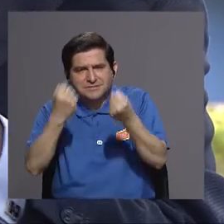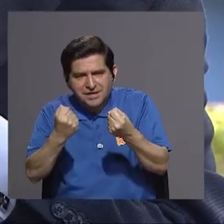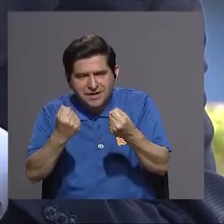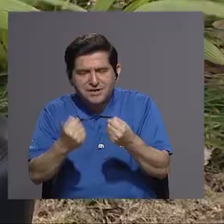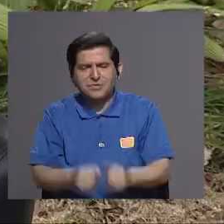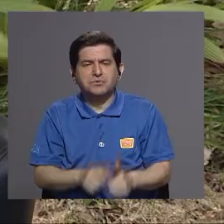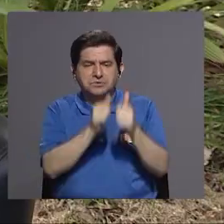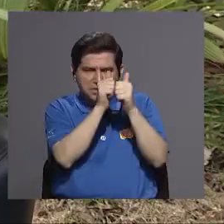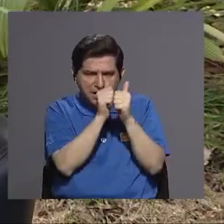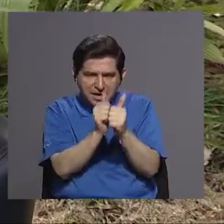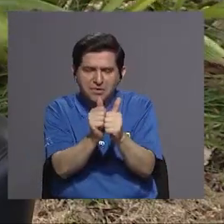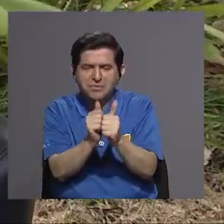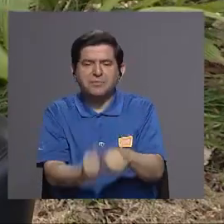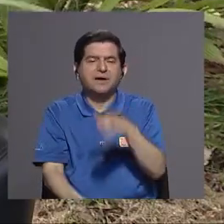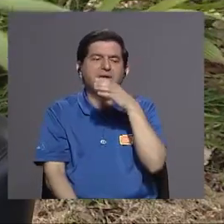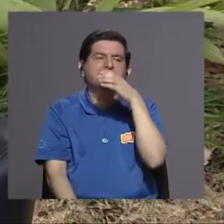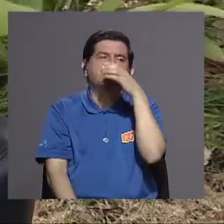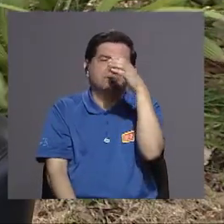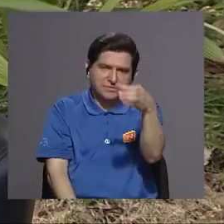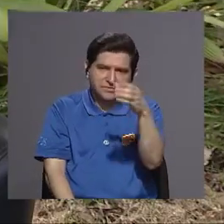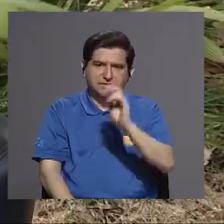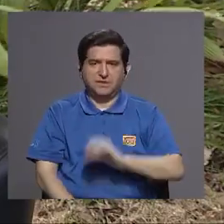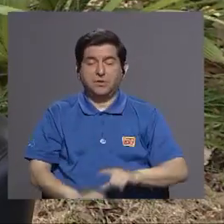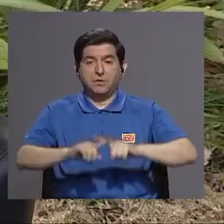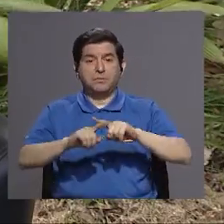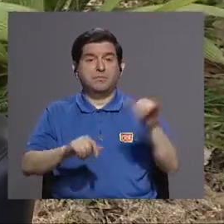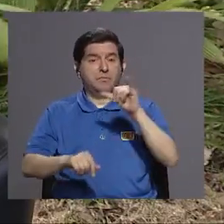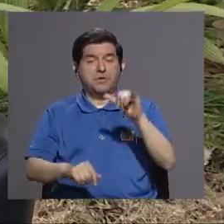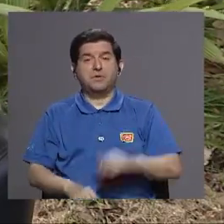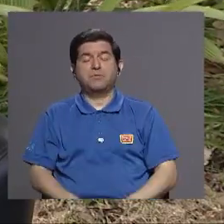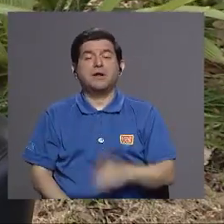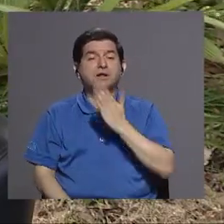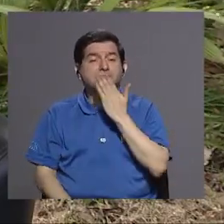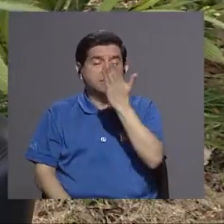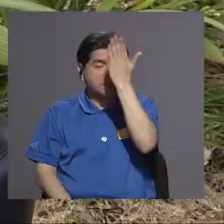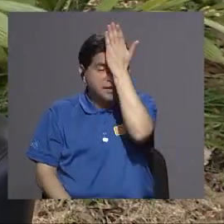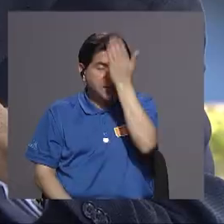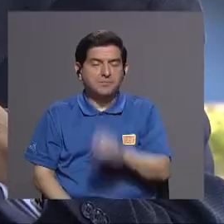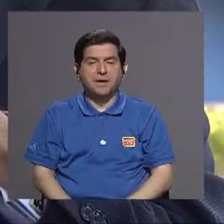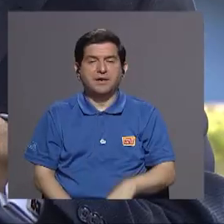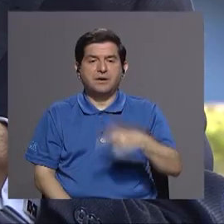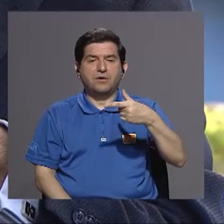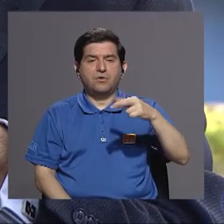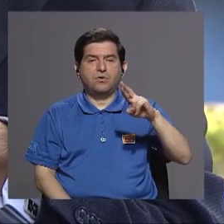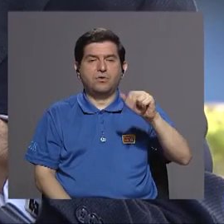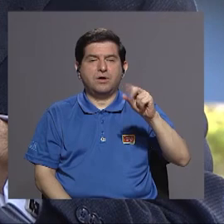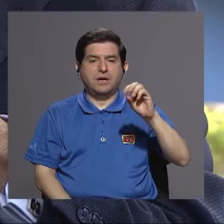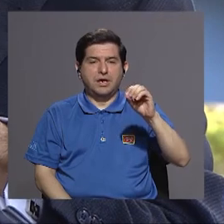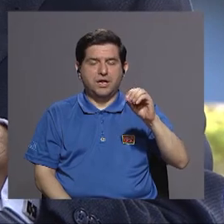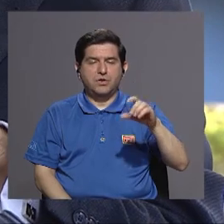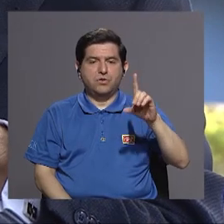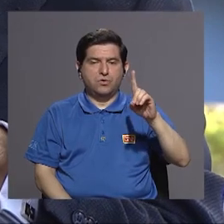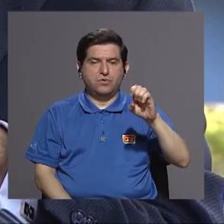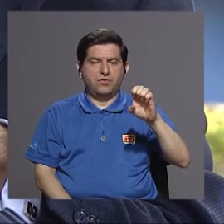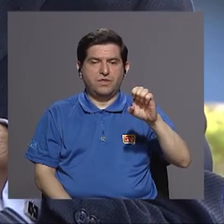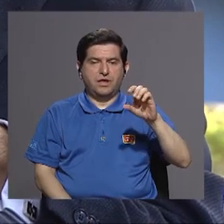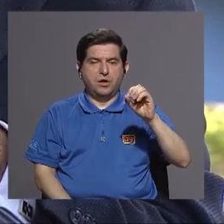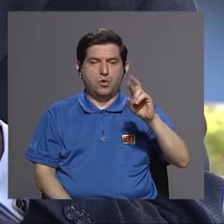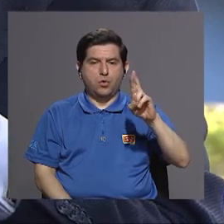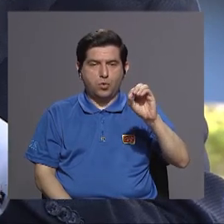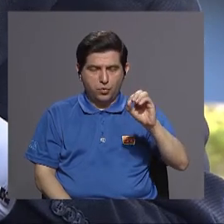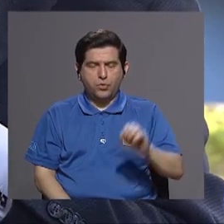acompañamiento consejería todo esto pero lo mismo hacen en talamanca en grano de oro en áreas marginales del